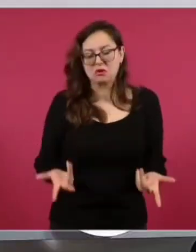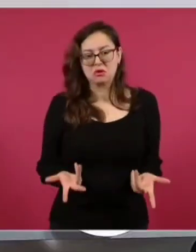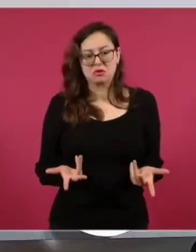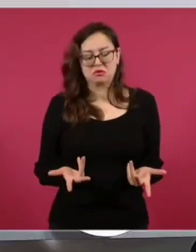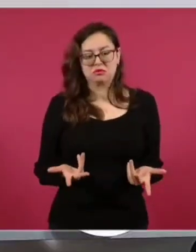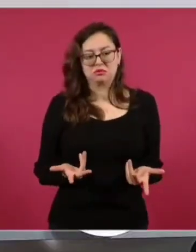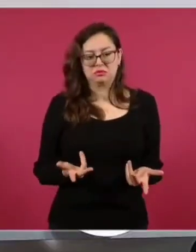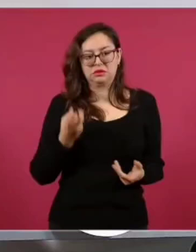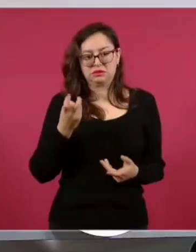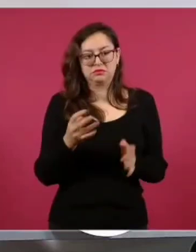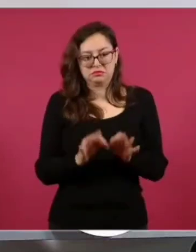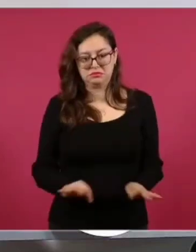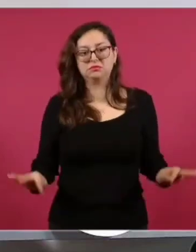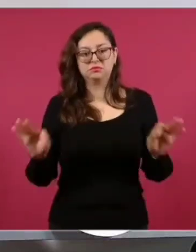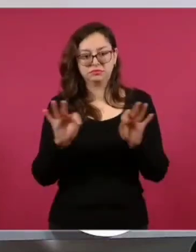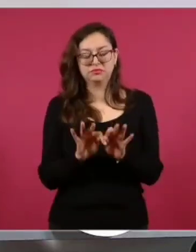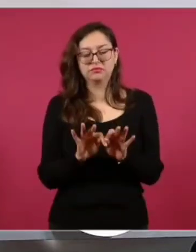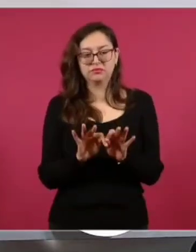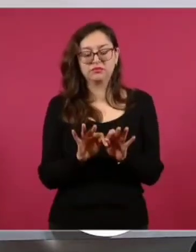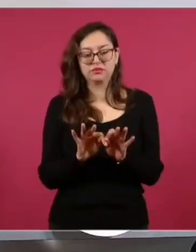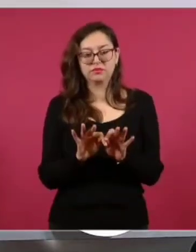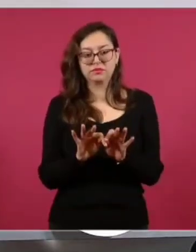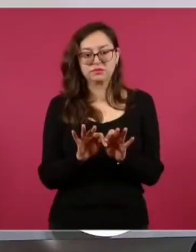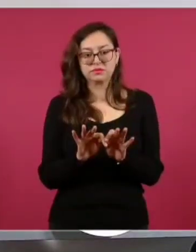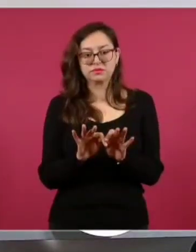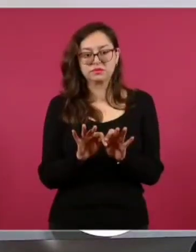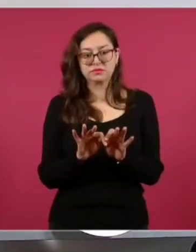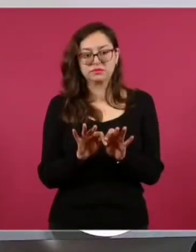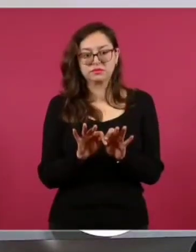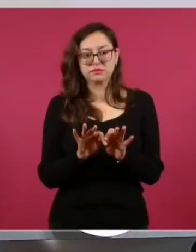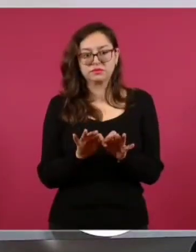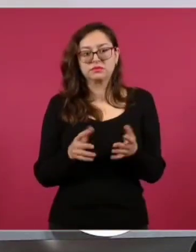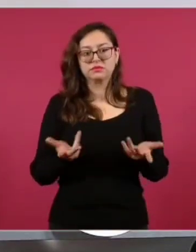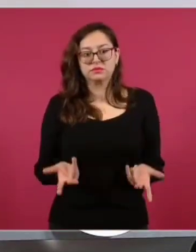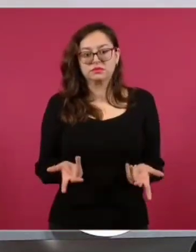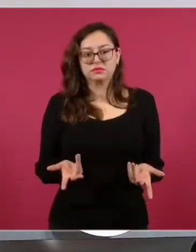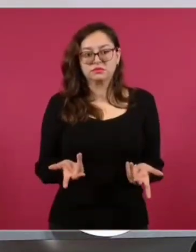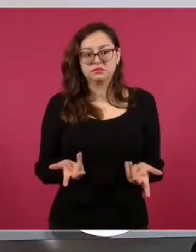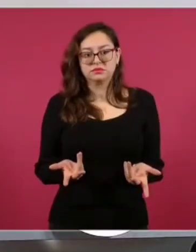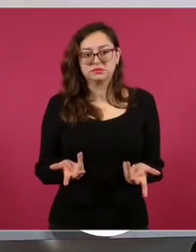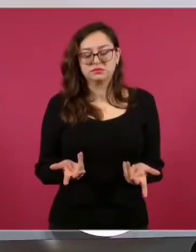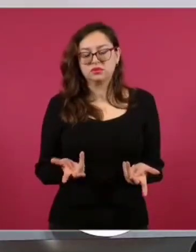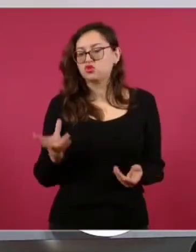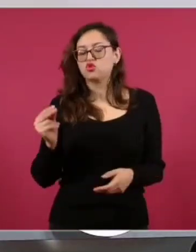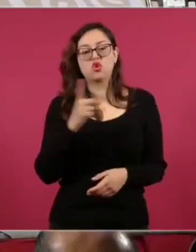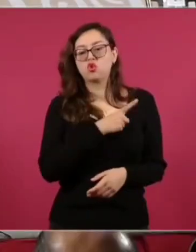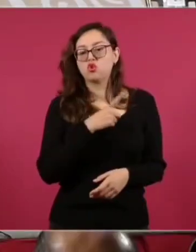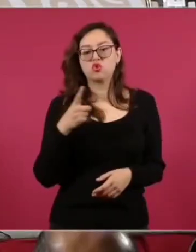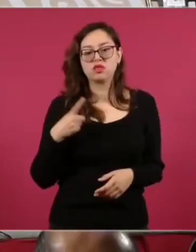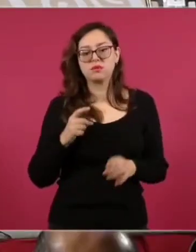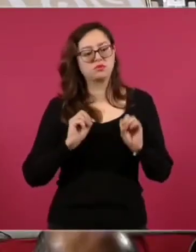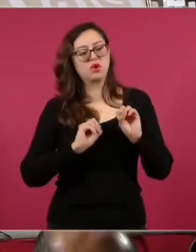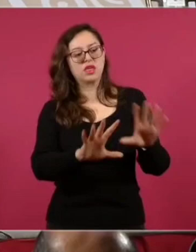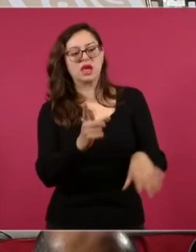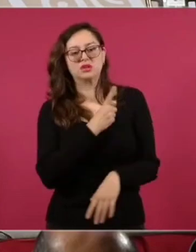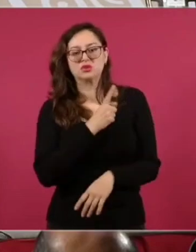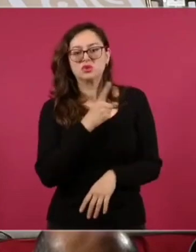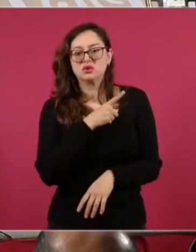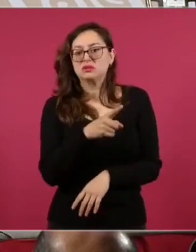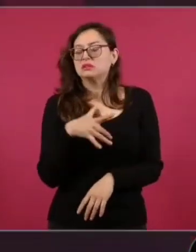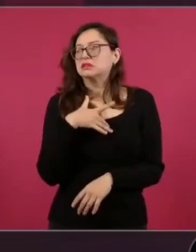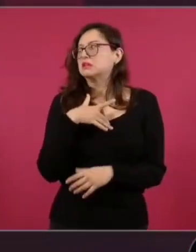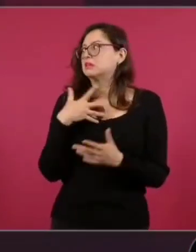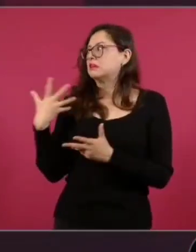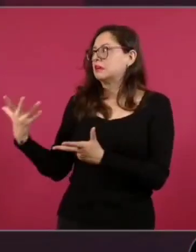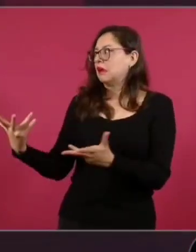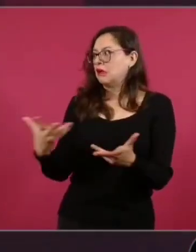muy importante, porque no se debe de permitir el vacío, el desamor